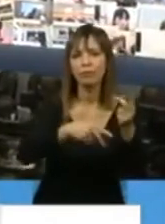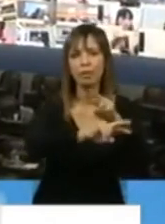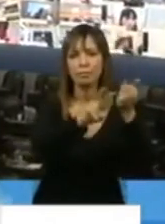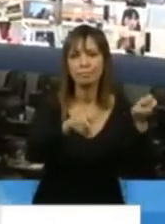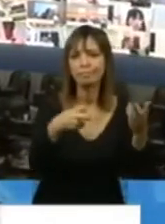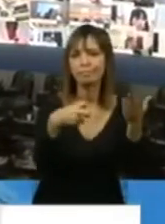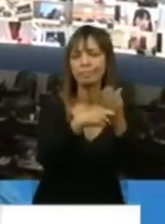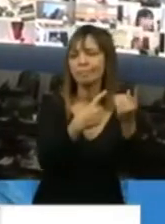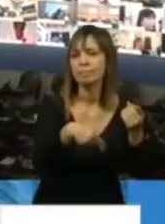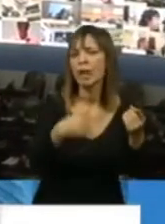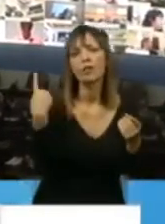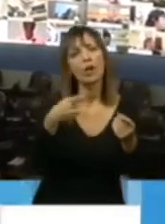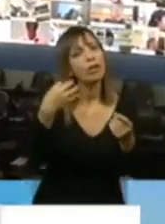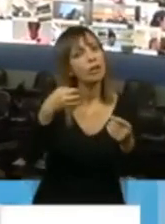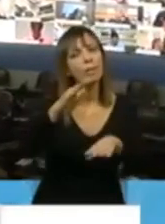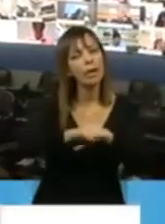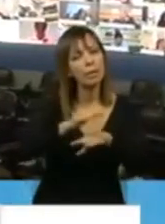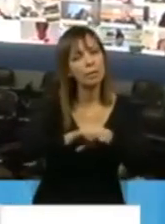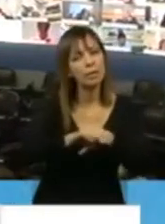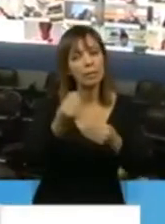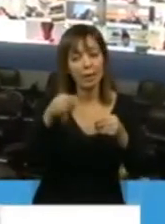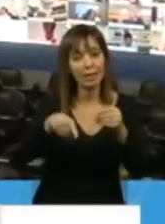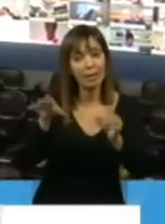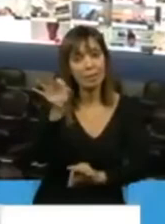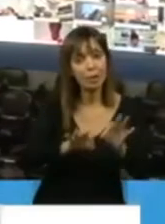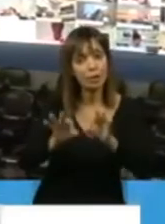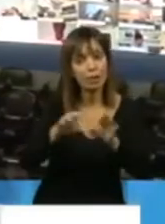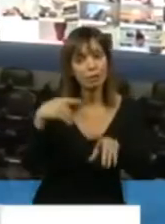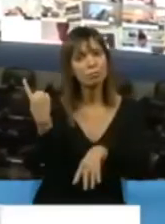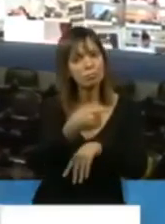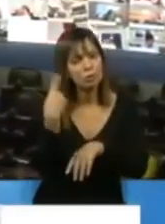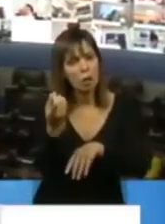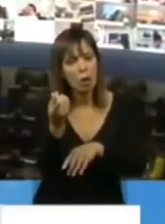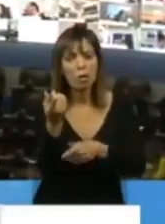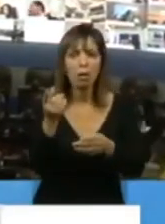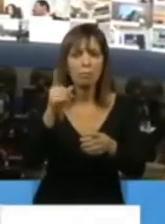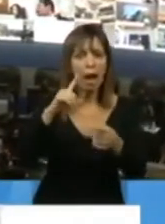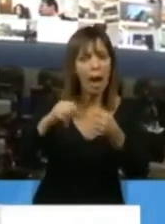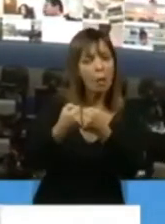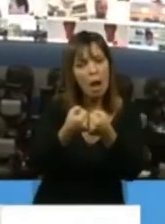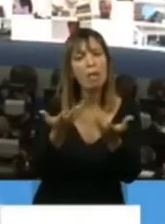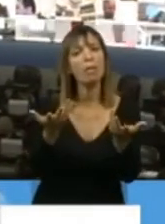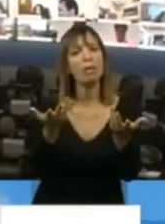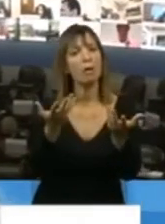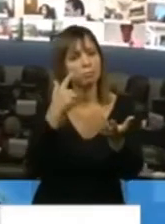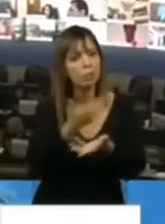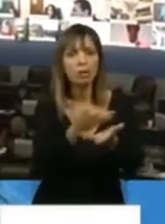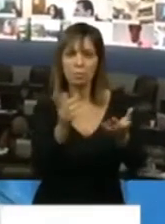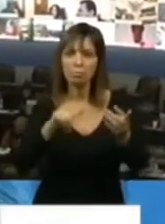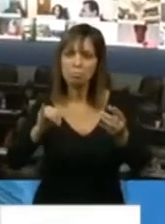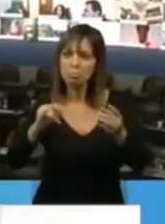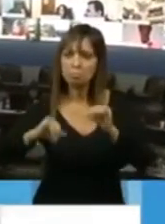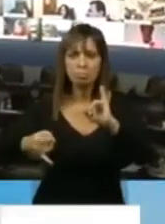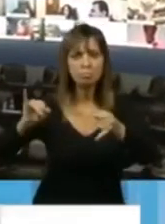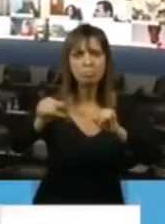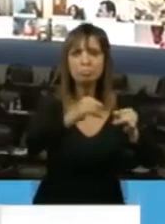responsabilidad. Porque es cierto que este proyecto donde compartimos todo y estamos mostrando un consenso a la sociedad de